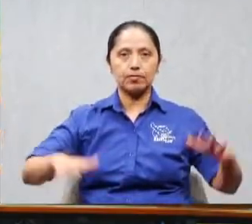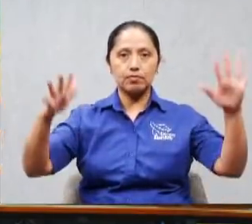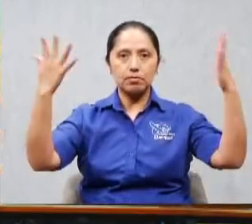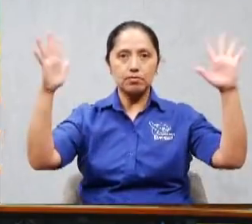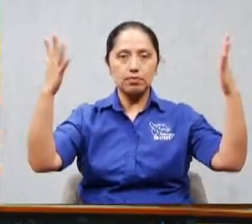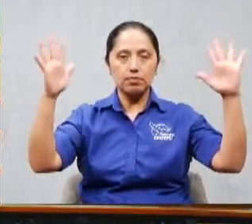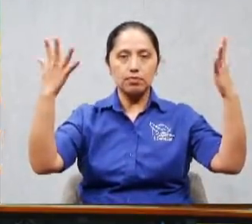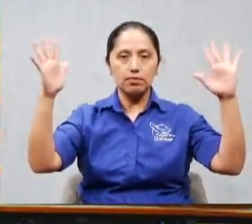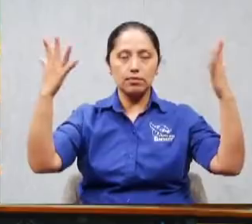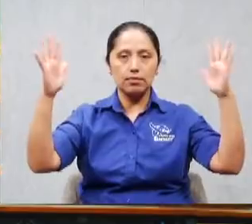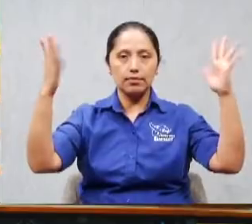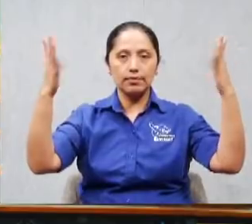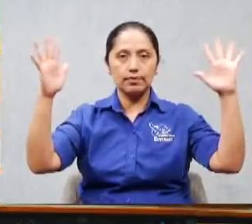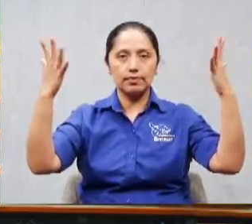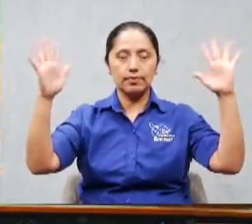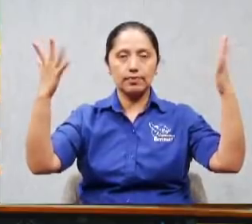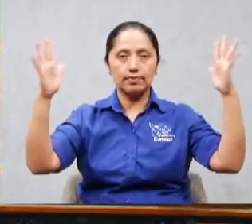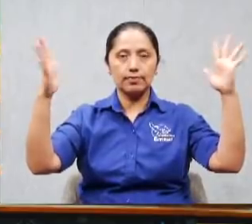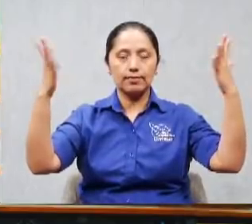bendito